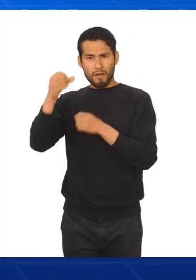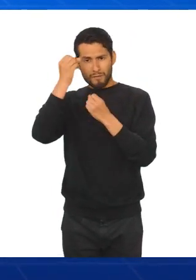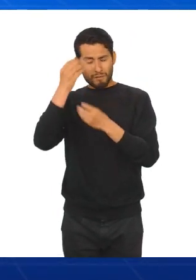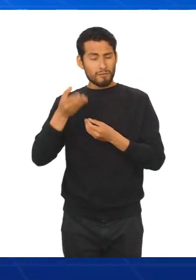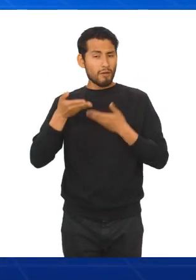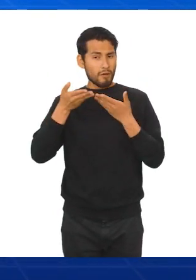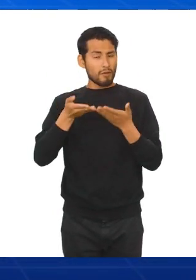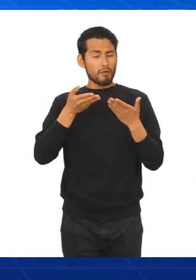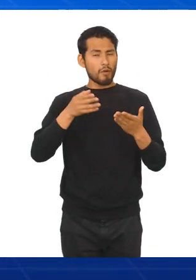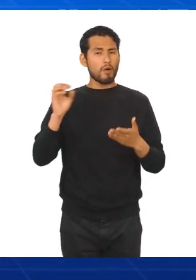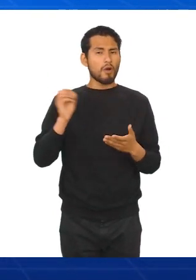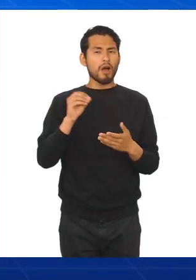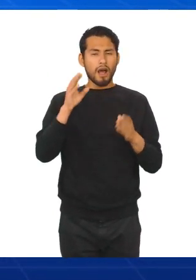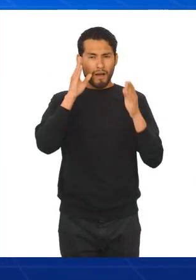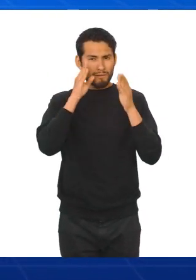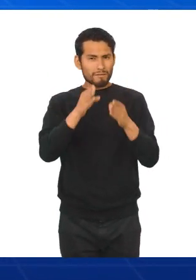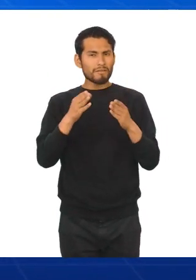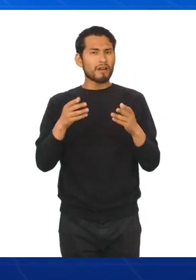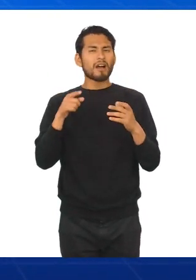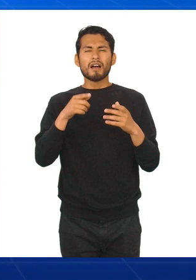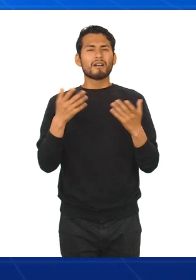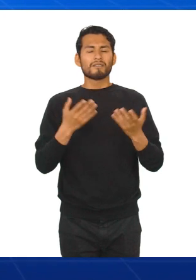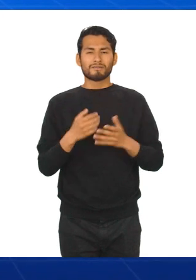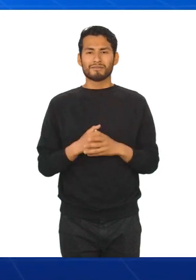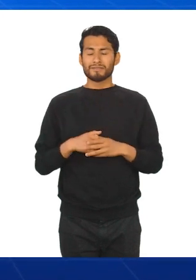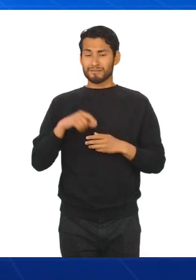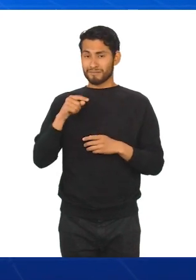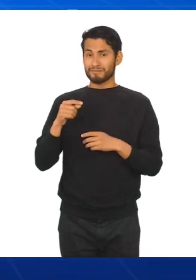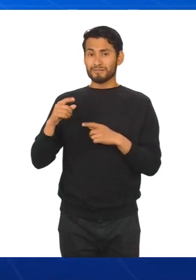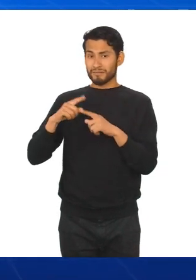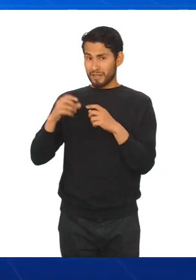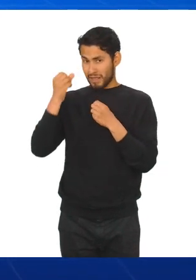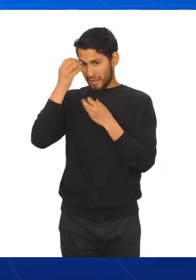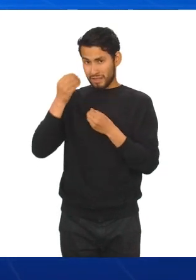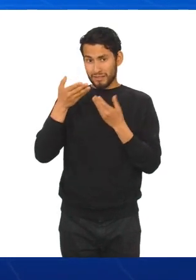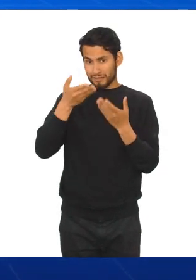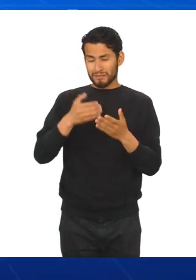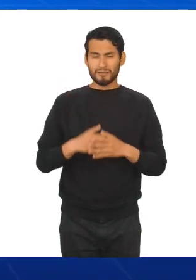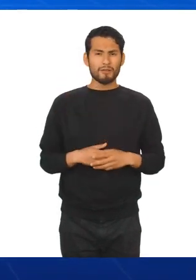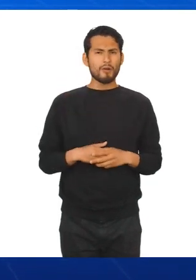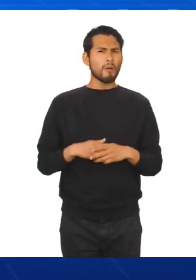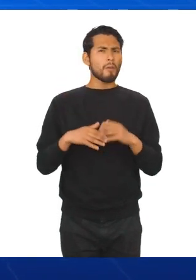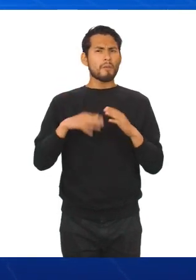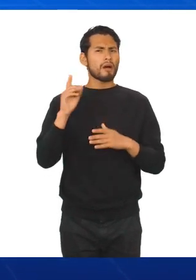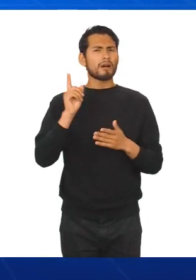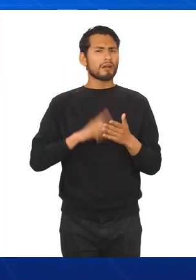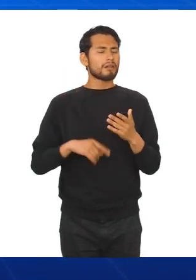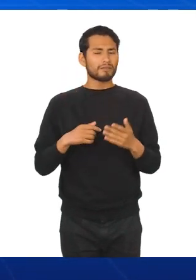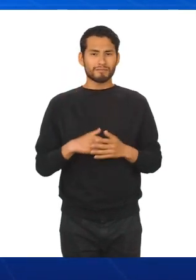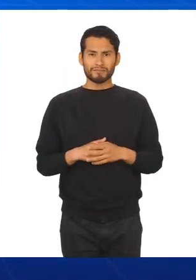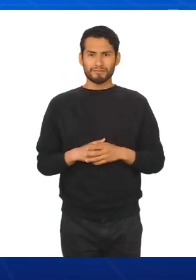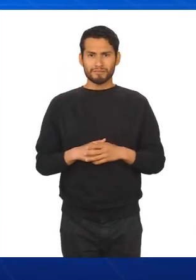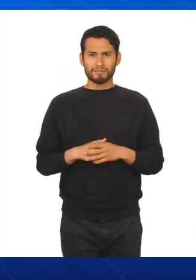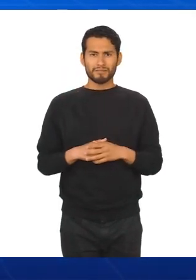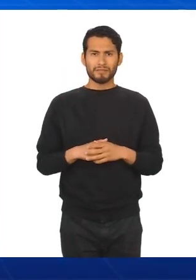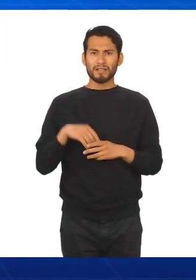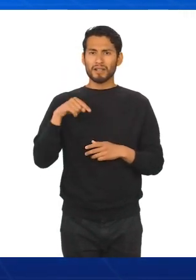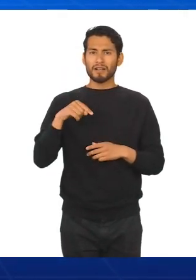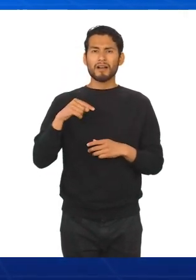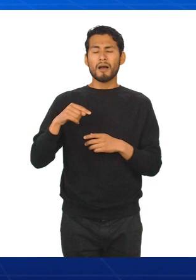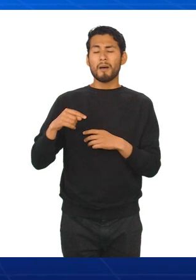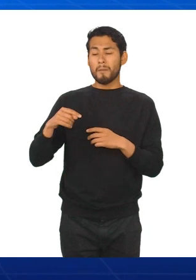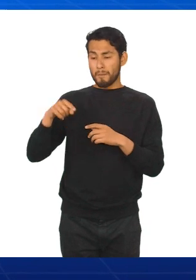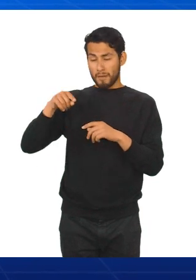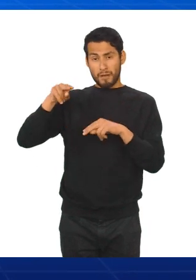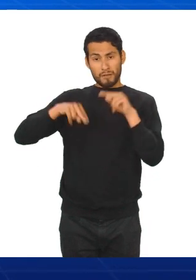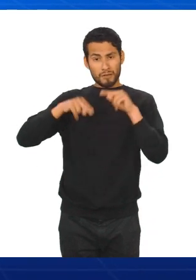ofrece o por el énfasis que quiere poner el informador en los datos. ¡Ajá! Los más habituales son los siguientes. Diagrama de barras,